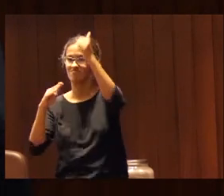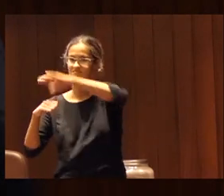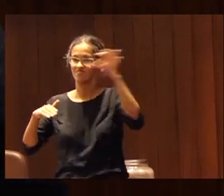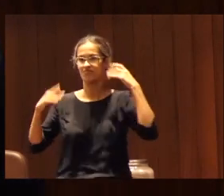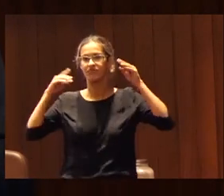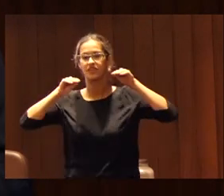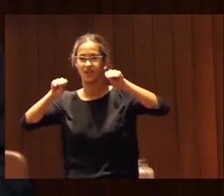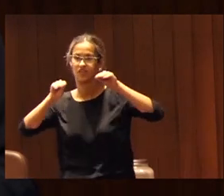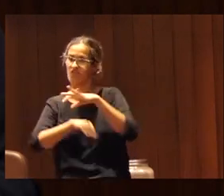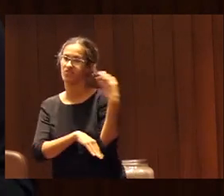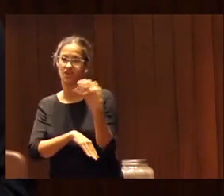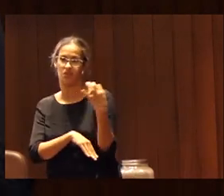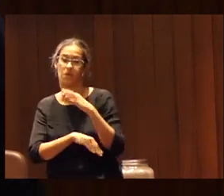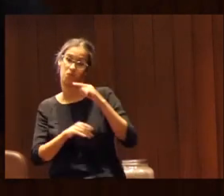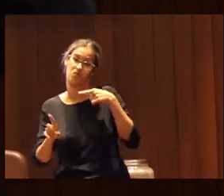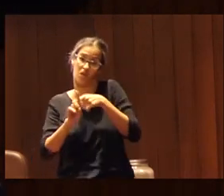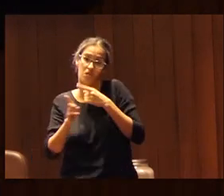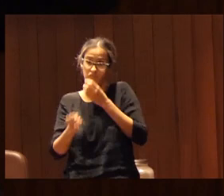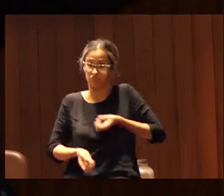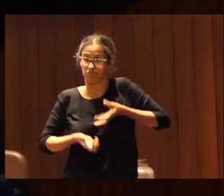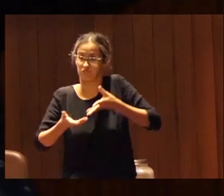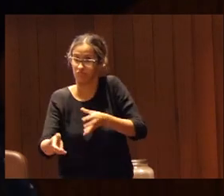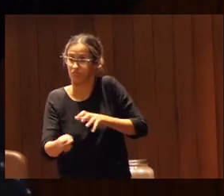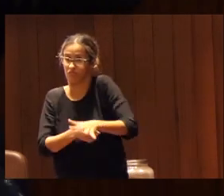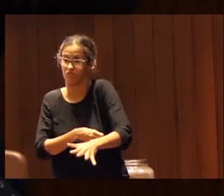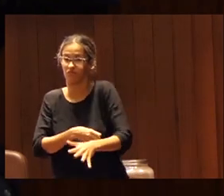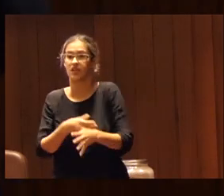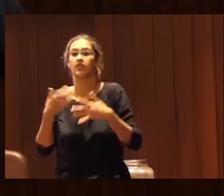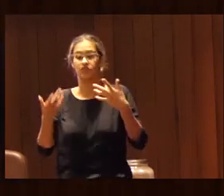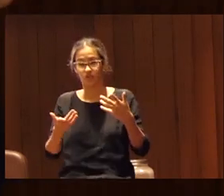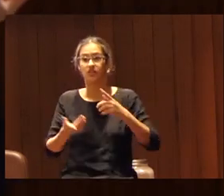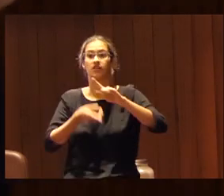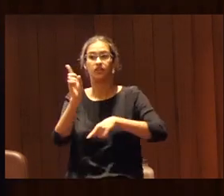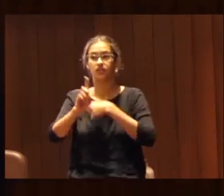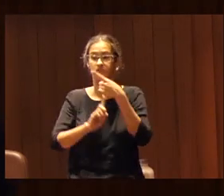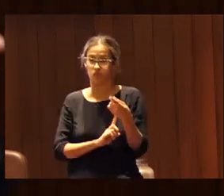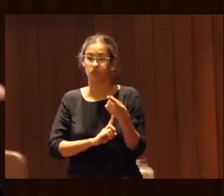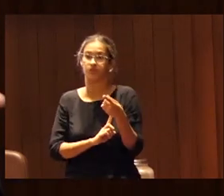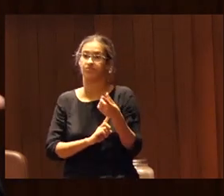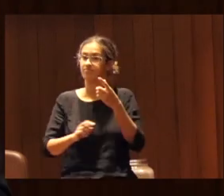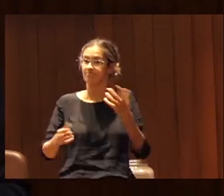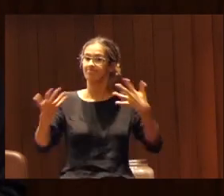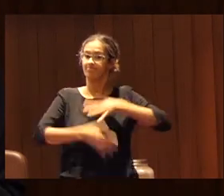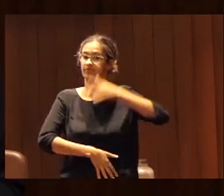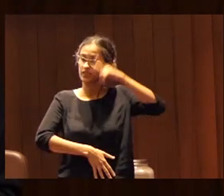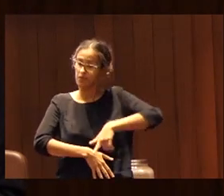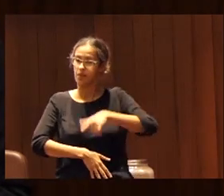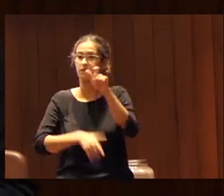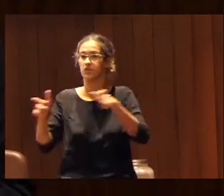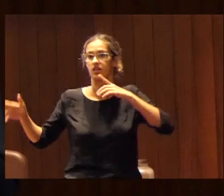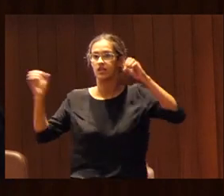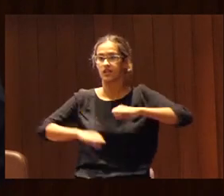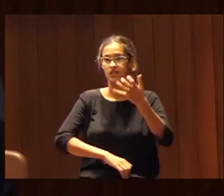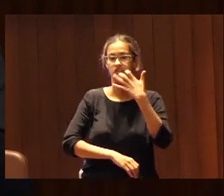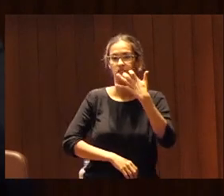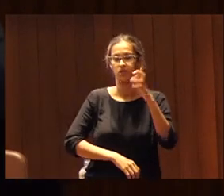roles constantemente y lo mismo si lo planteamos en personas adultas no nos vamos a detener pero en un polideportivo cuando nos planteamos